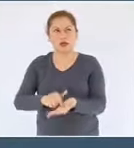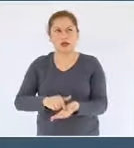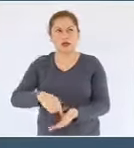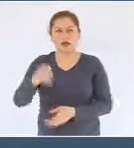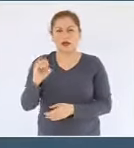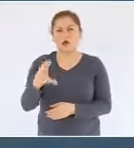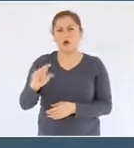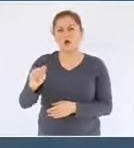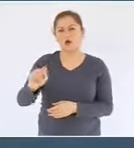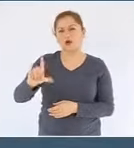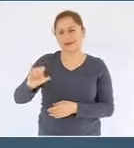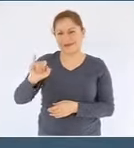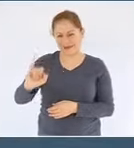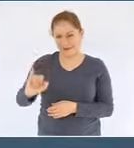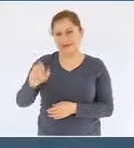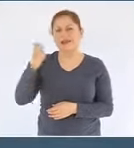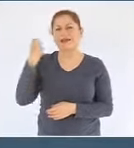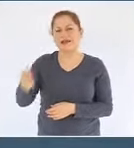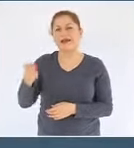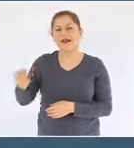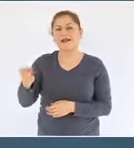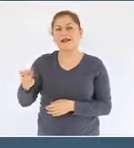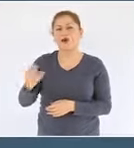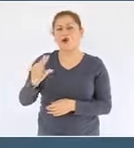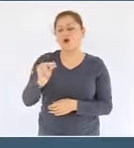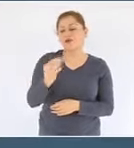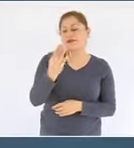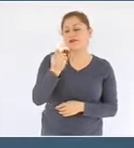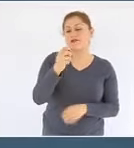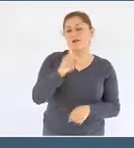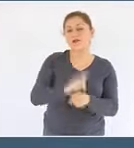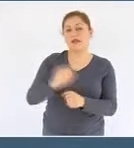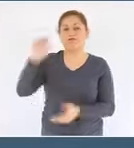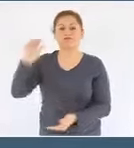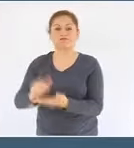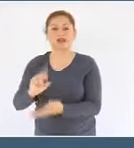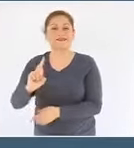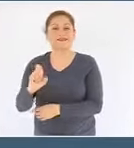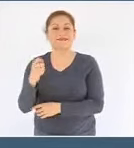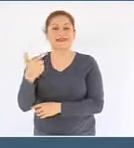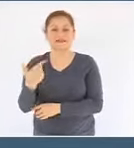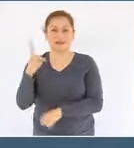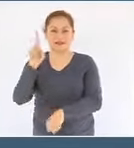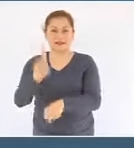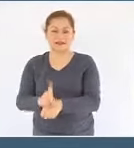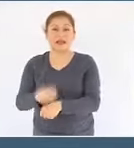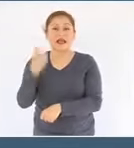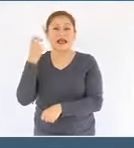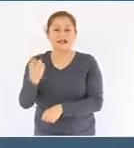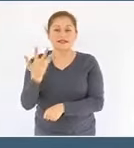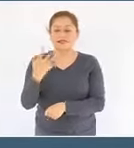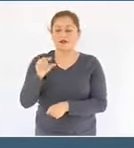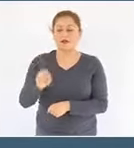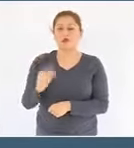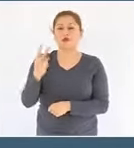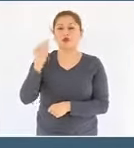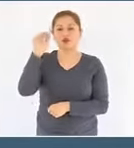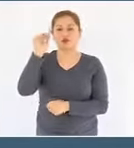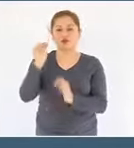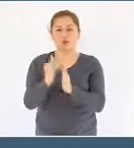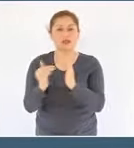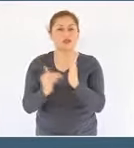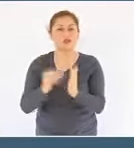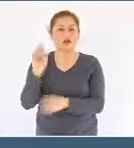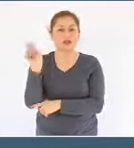resultados pasaron de 89 días a 37 reducción de 5.2 millones de dólares